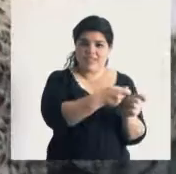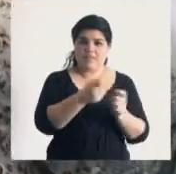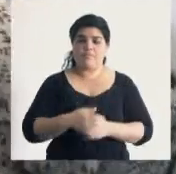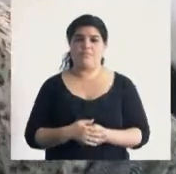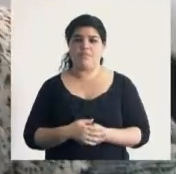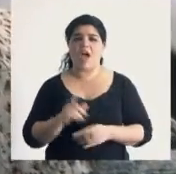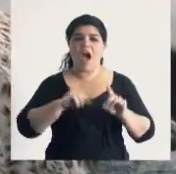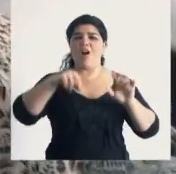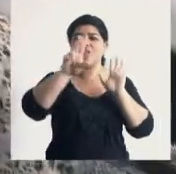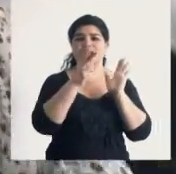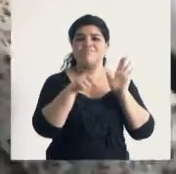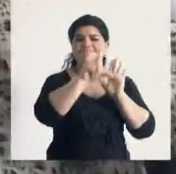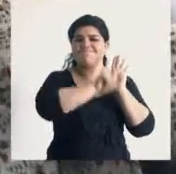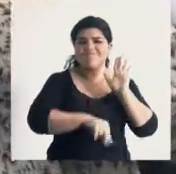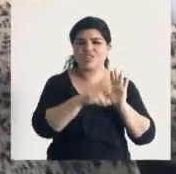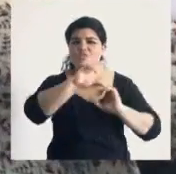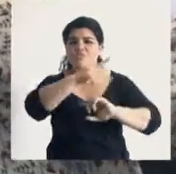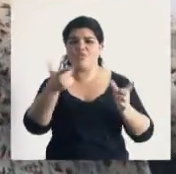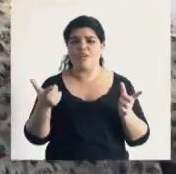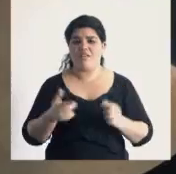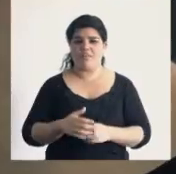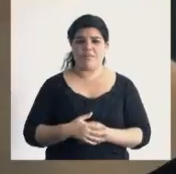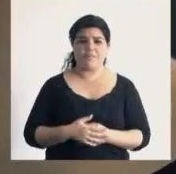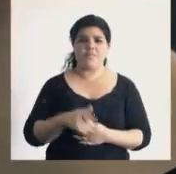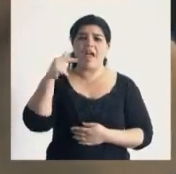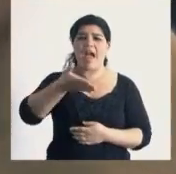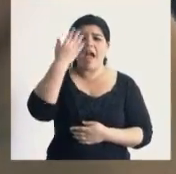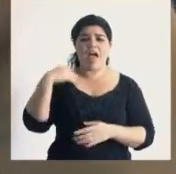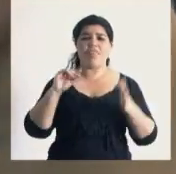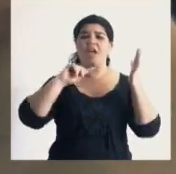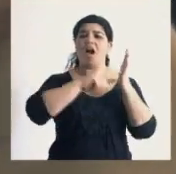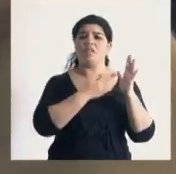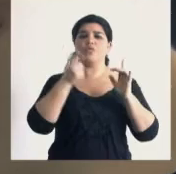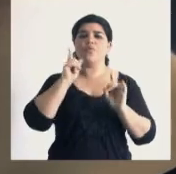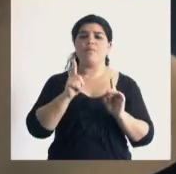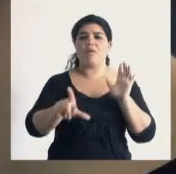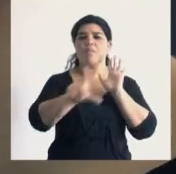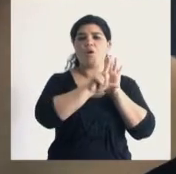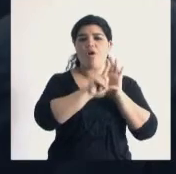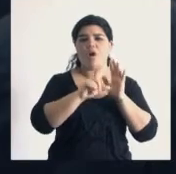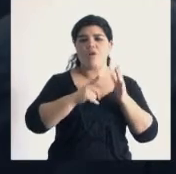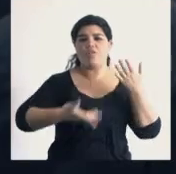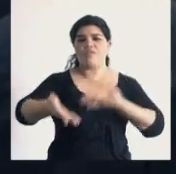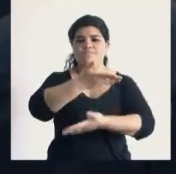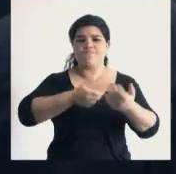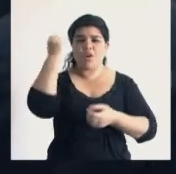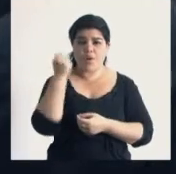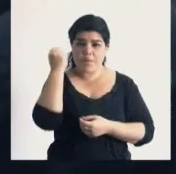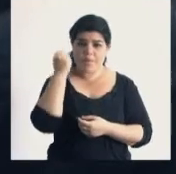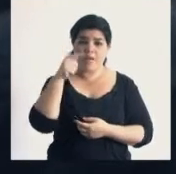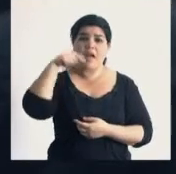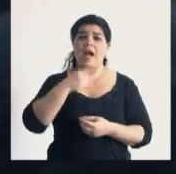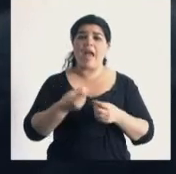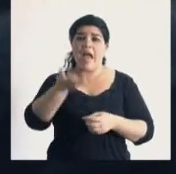En este momento no tenemos marco legal respecto de la gestación por sustitución. Había un artículo en el anteproyecto de Código Civil y Comercial donde